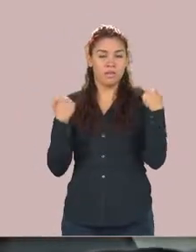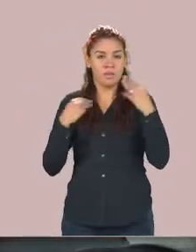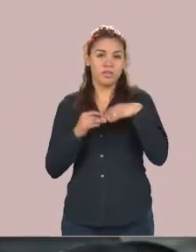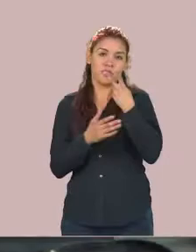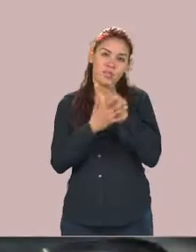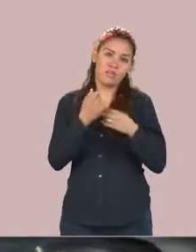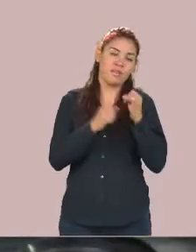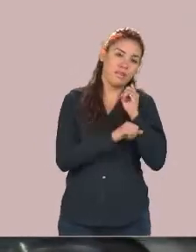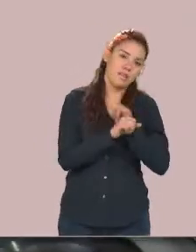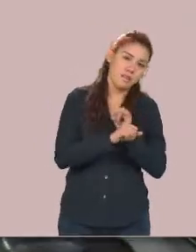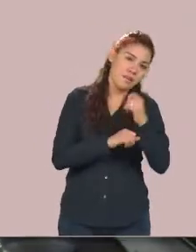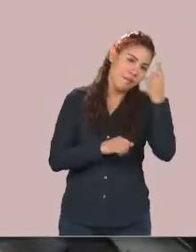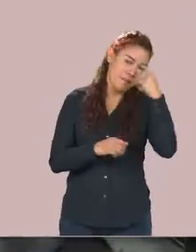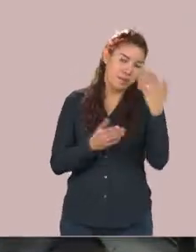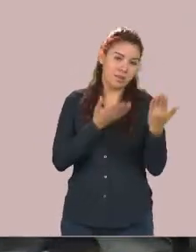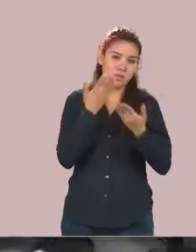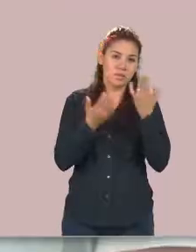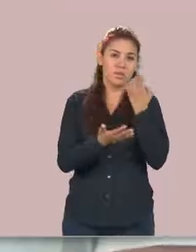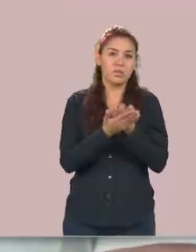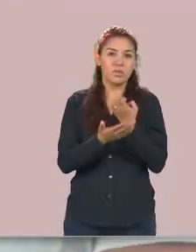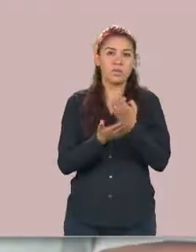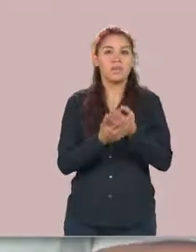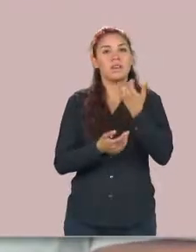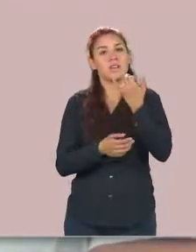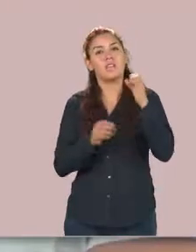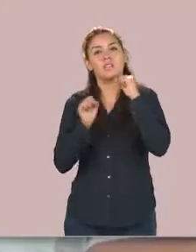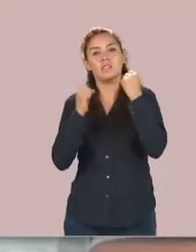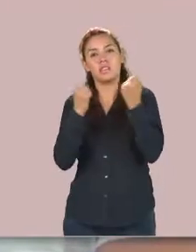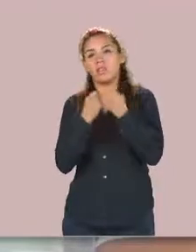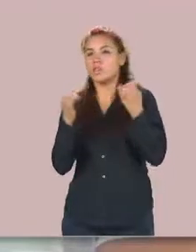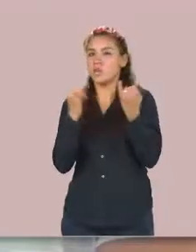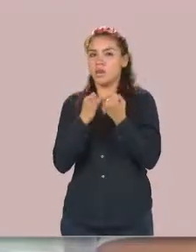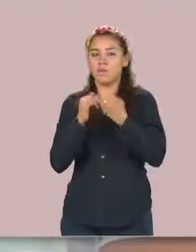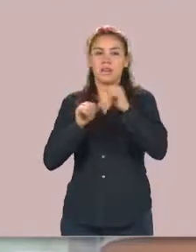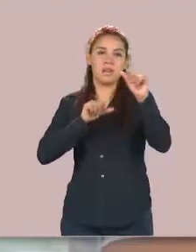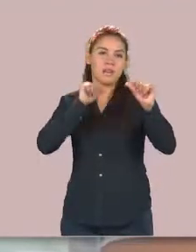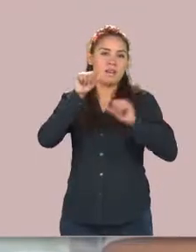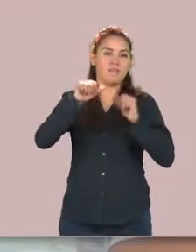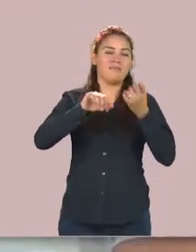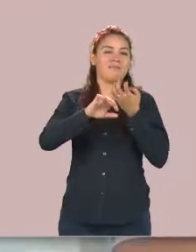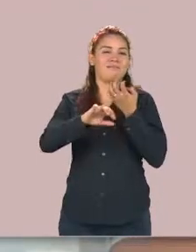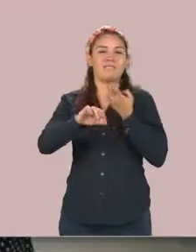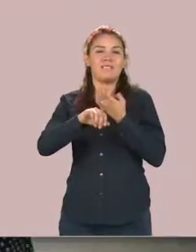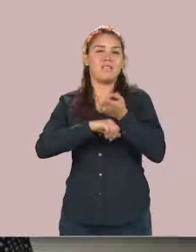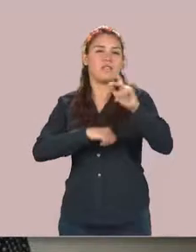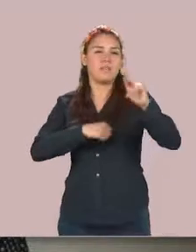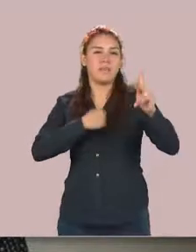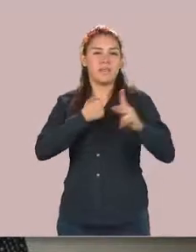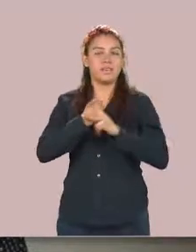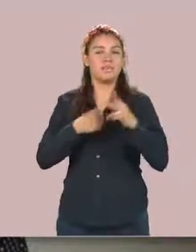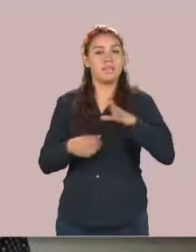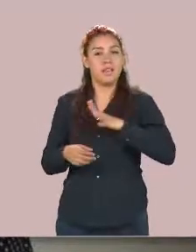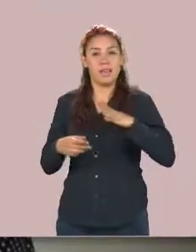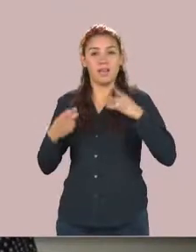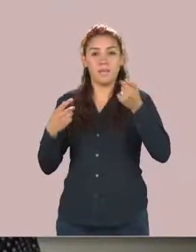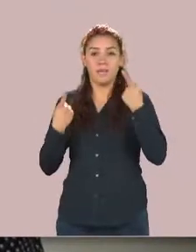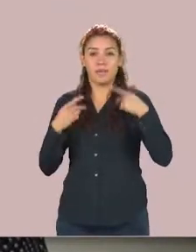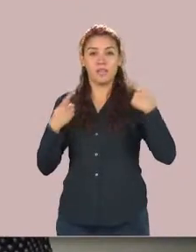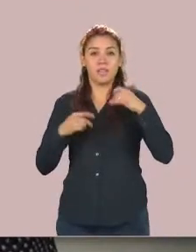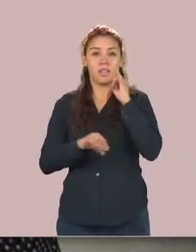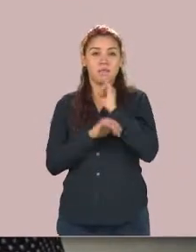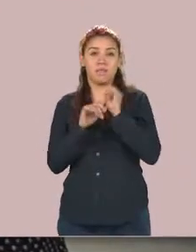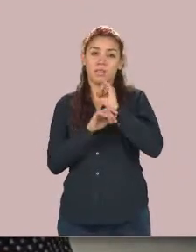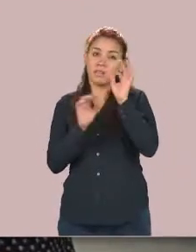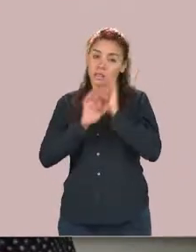Sociedad, Remesas y Migración. Dentro de los objetivos universitarios primordiales se encuentra la investigación, ya que es un factor determinante en la